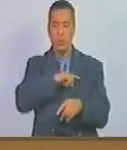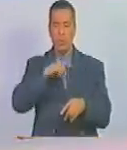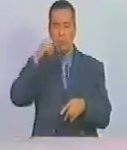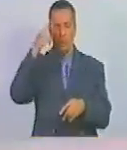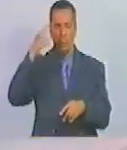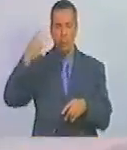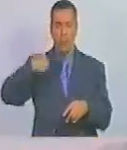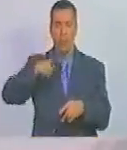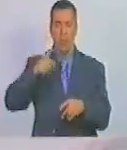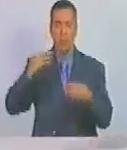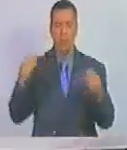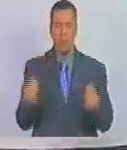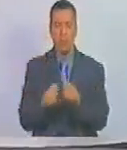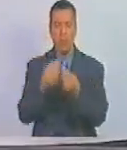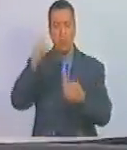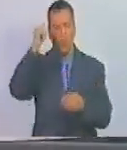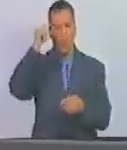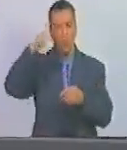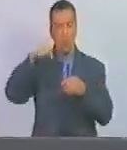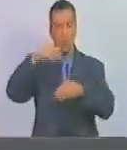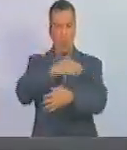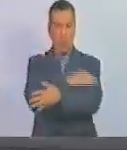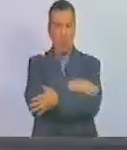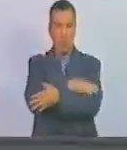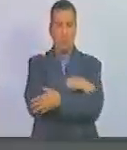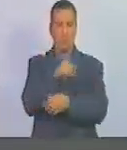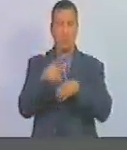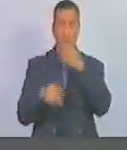tenerlos con nosotros el día de hoy un abrazo